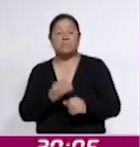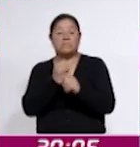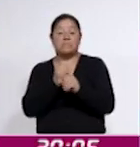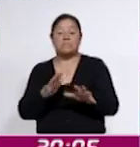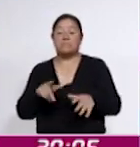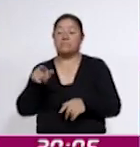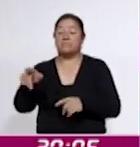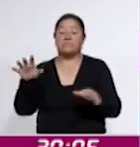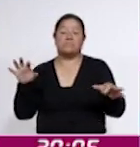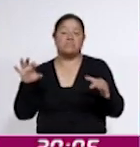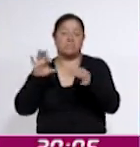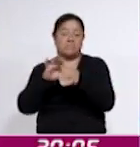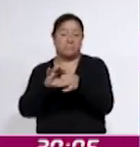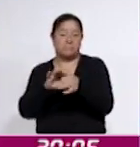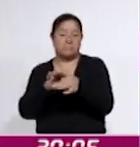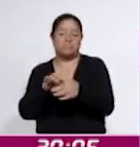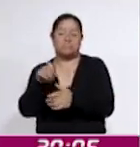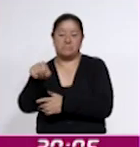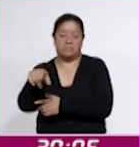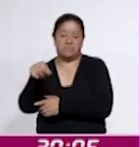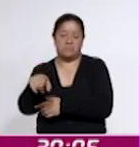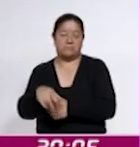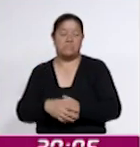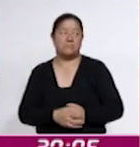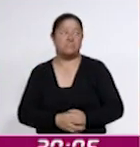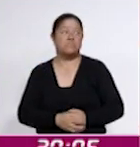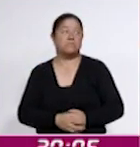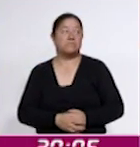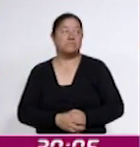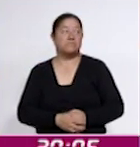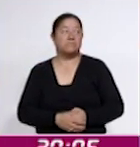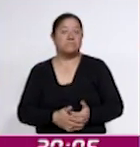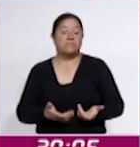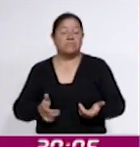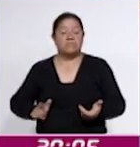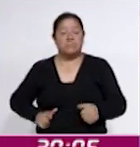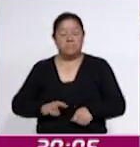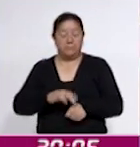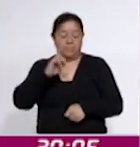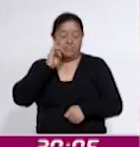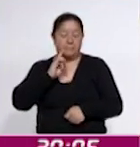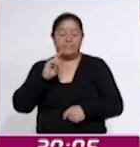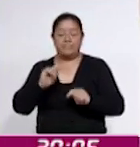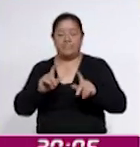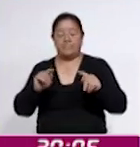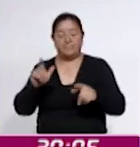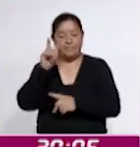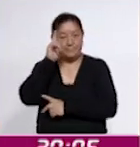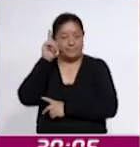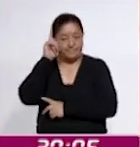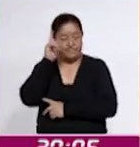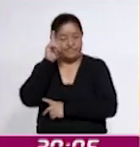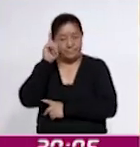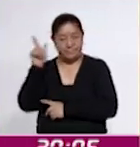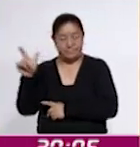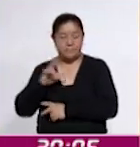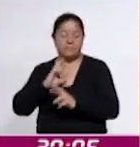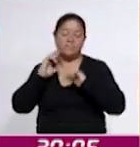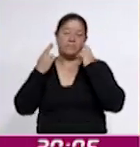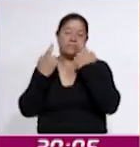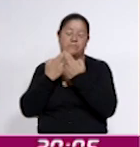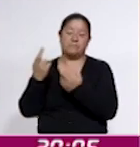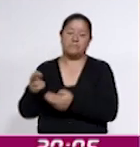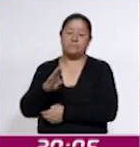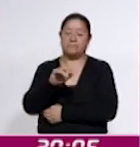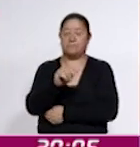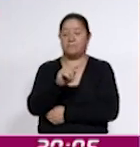relacionada a esta misma visita, le comento que la gobernadora de Tlaxcala, Lorena Cuellar Cisneros, sostuvo una reunión con Martí Batres,